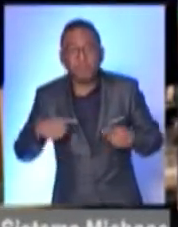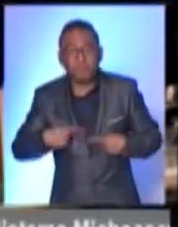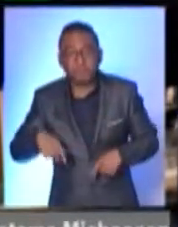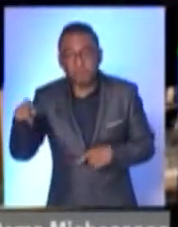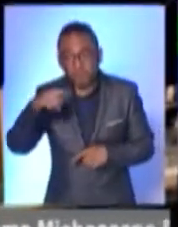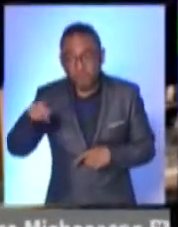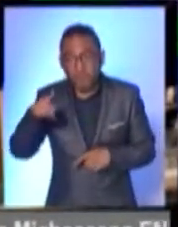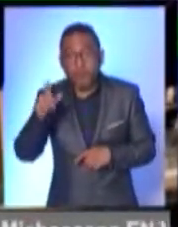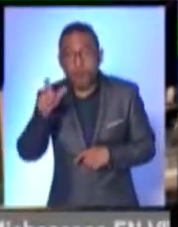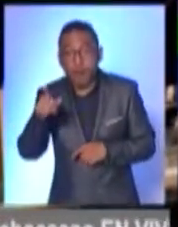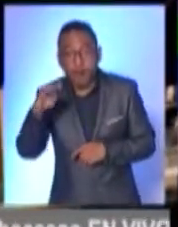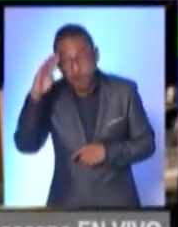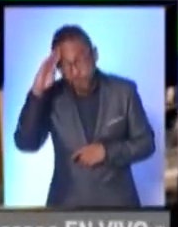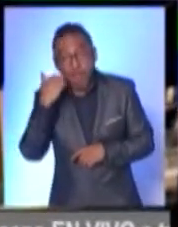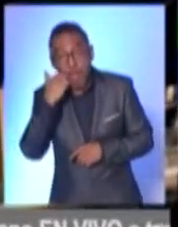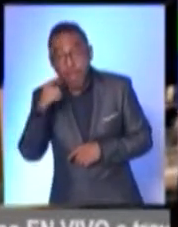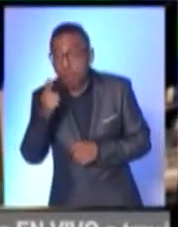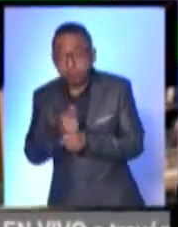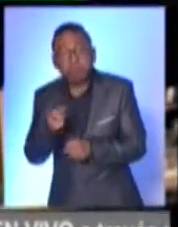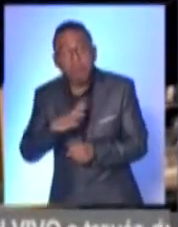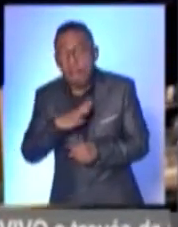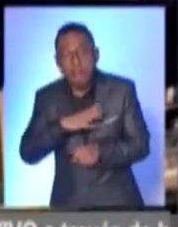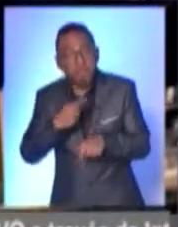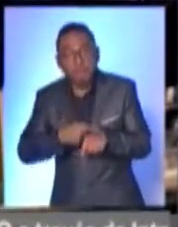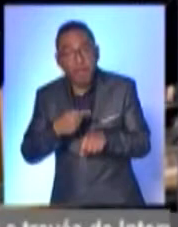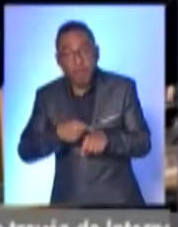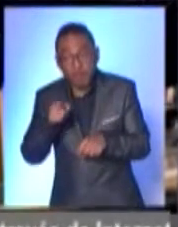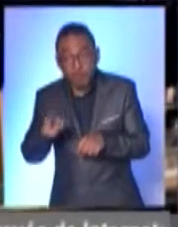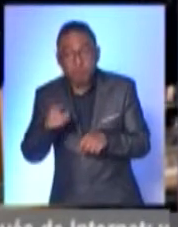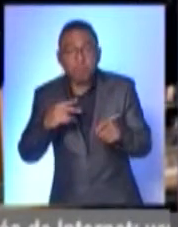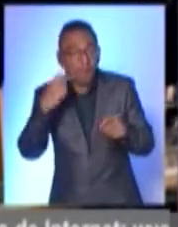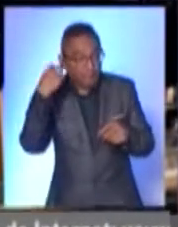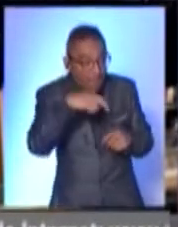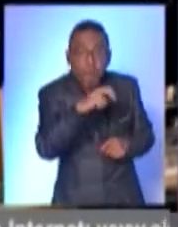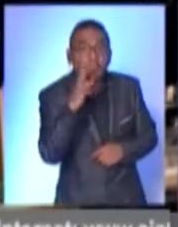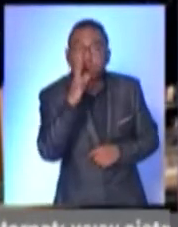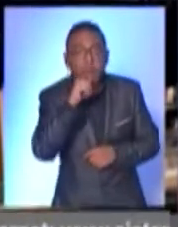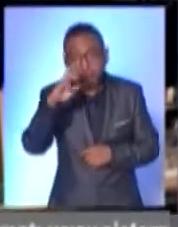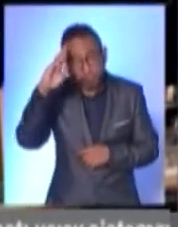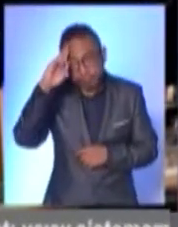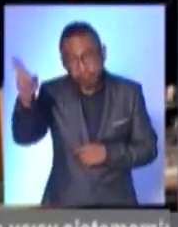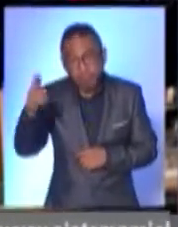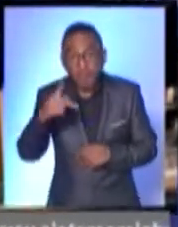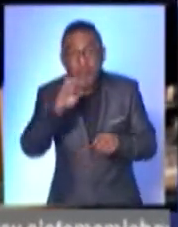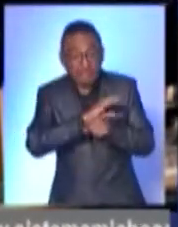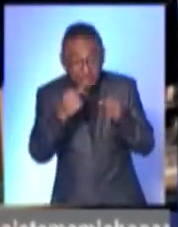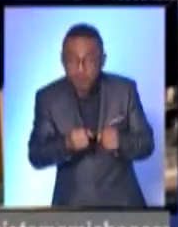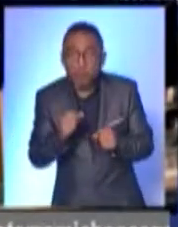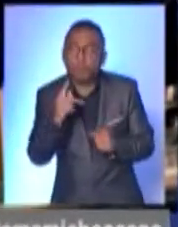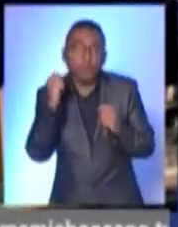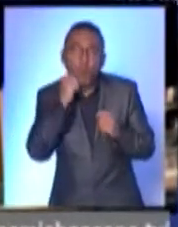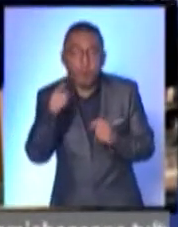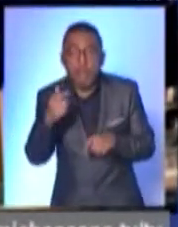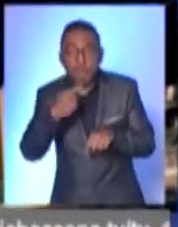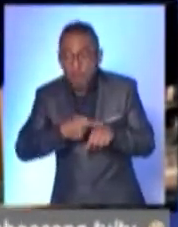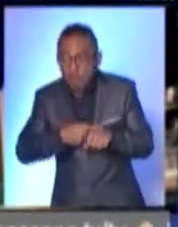detectados con fiebre no pueden viajar, aunque no necesariamente signifique que estén enfermos de COVID-19. Con información de